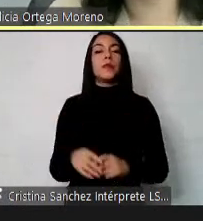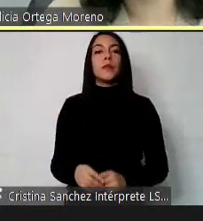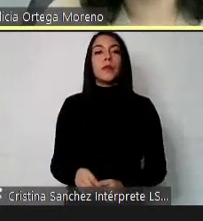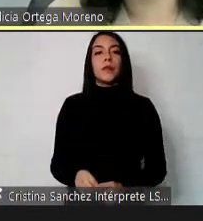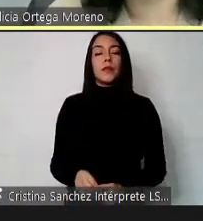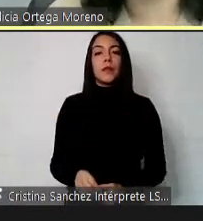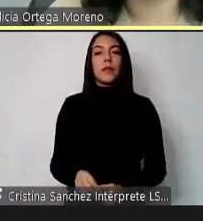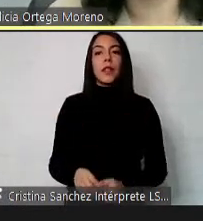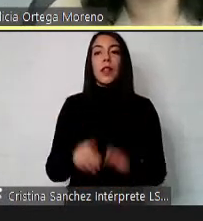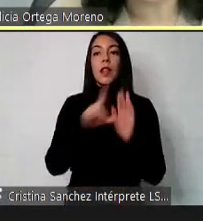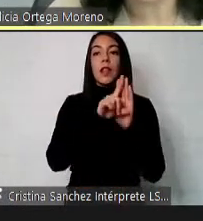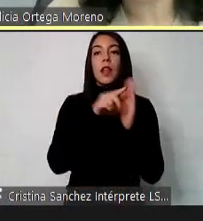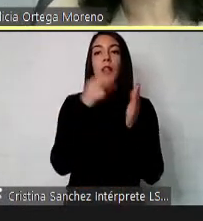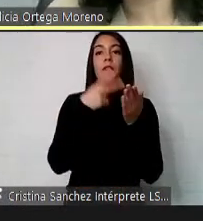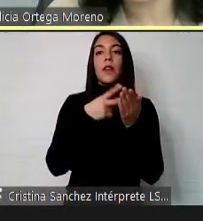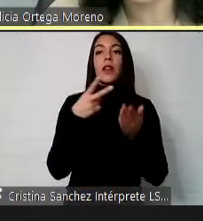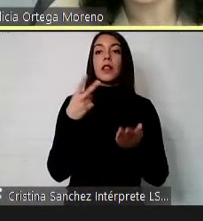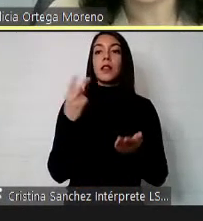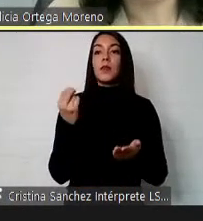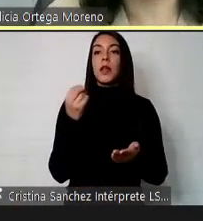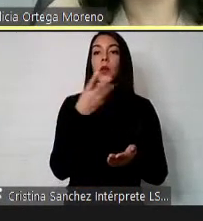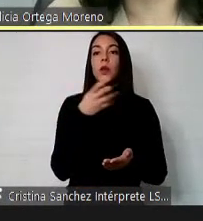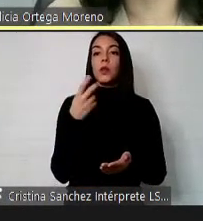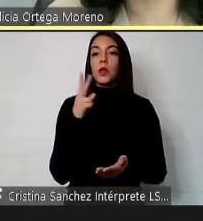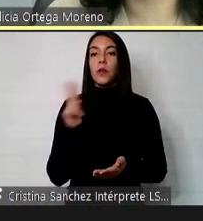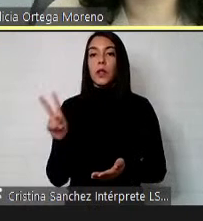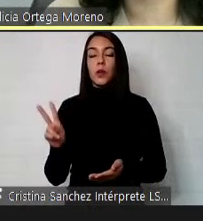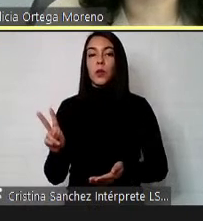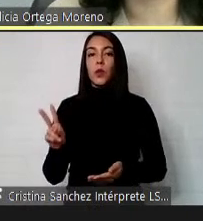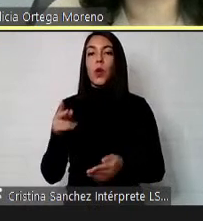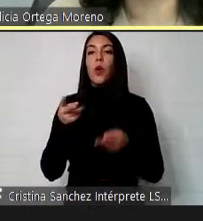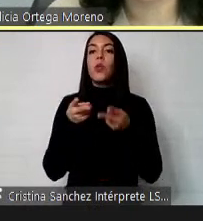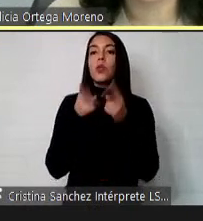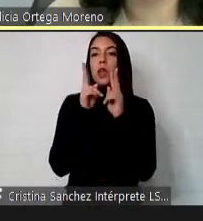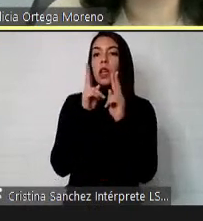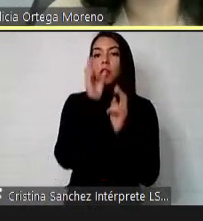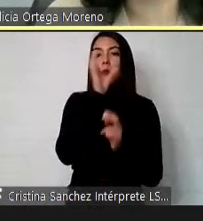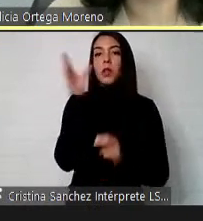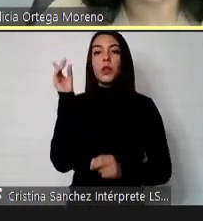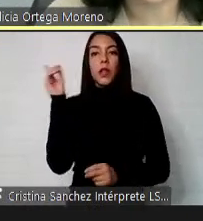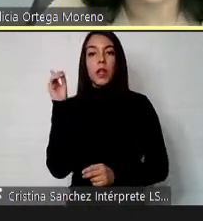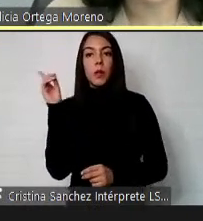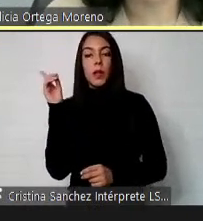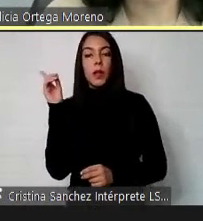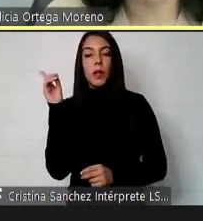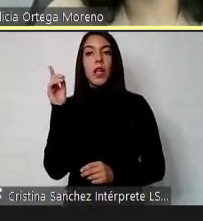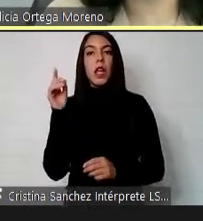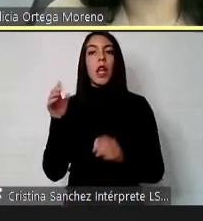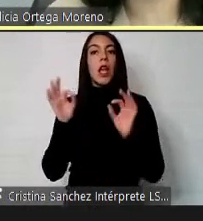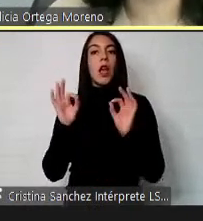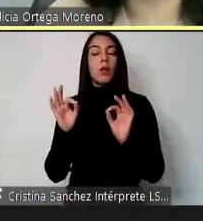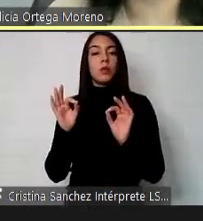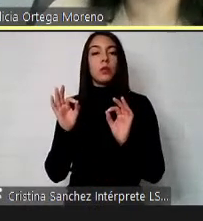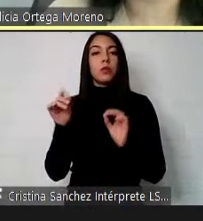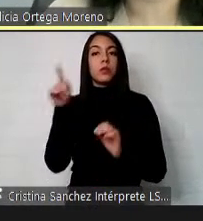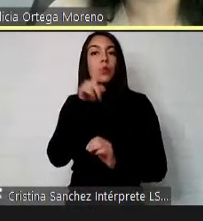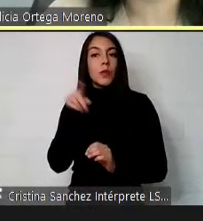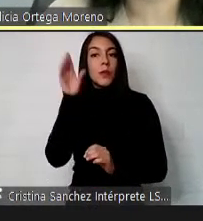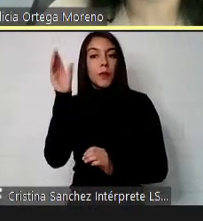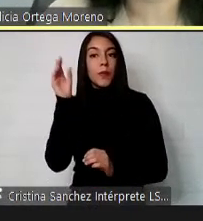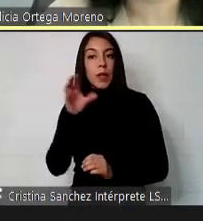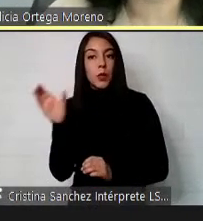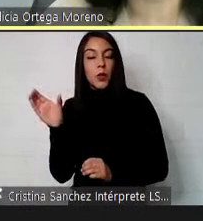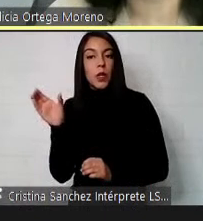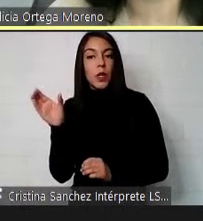en la ley 20.422 como un derecho de las personas con discapacidad y son exclusivos, ¿ya? Y no se fija